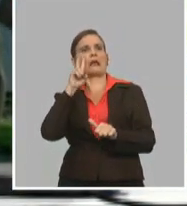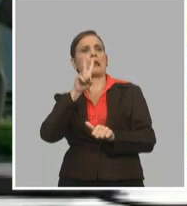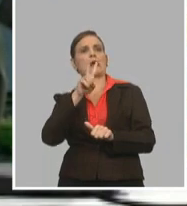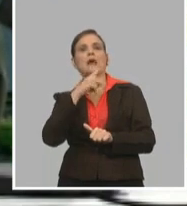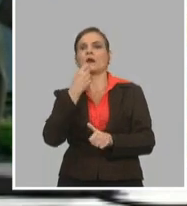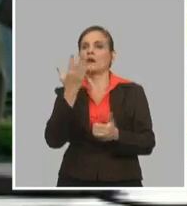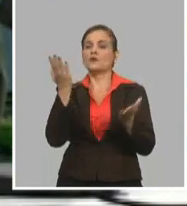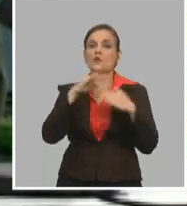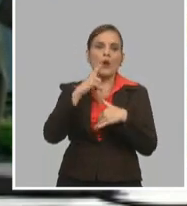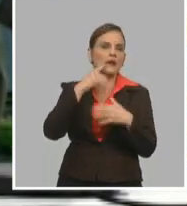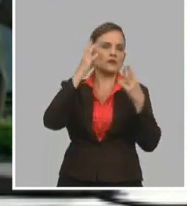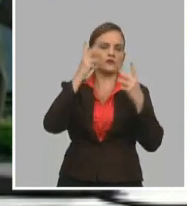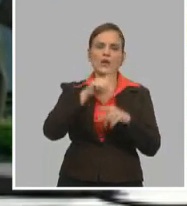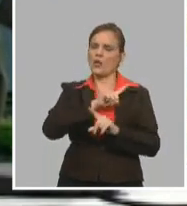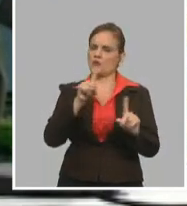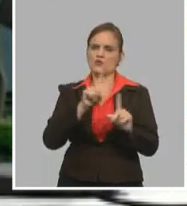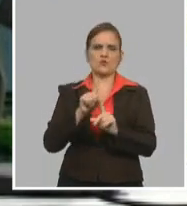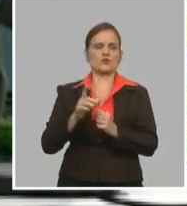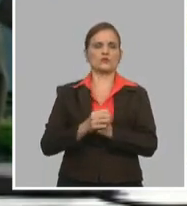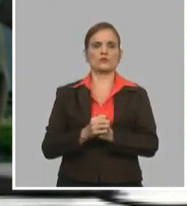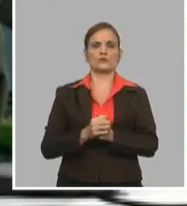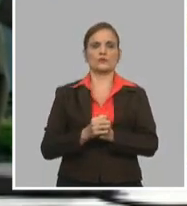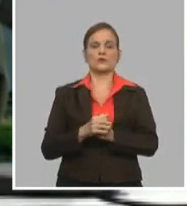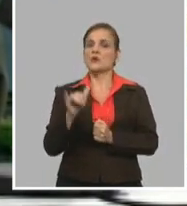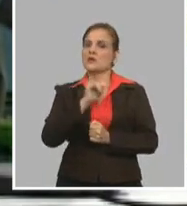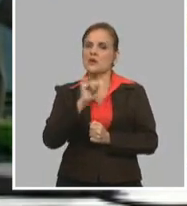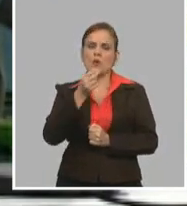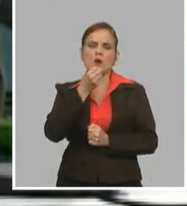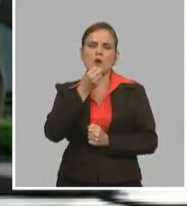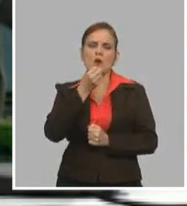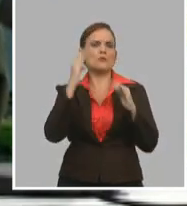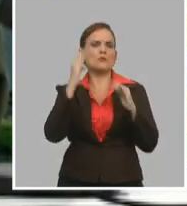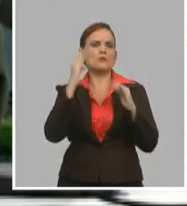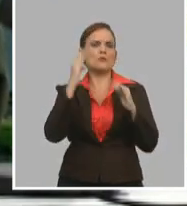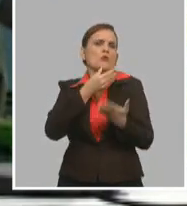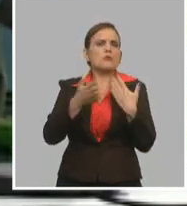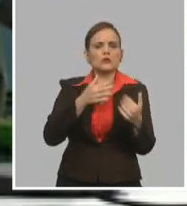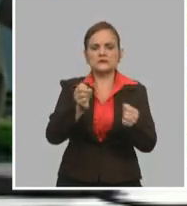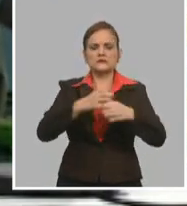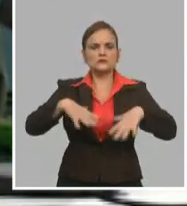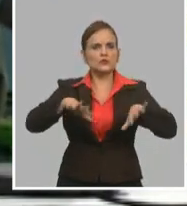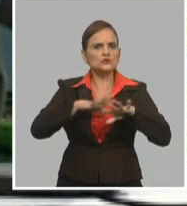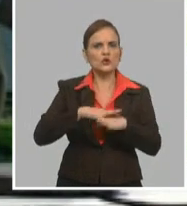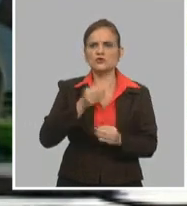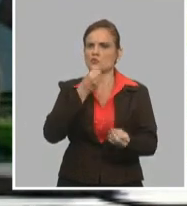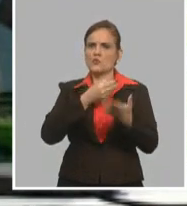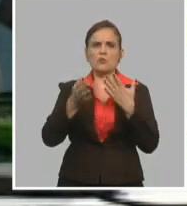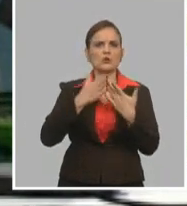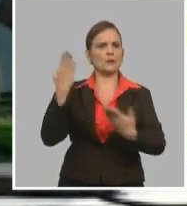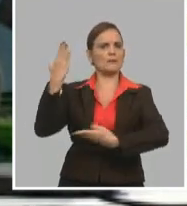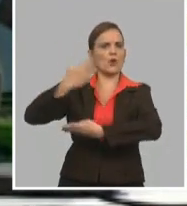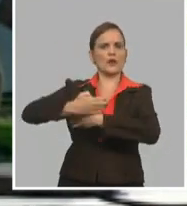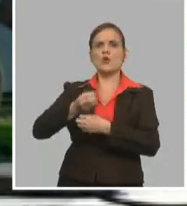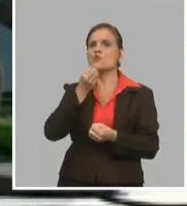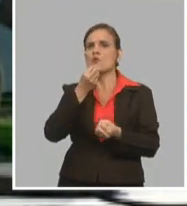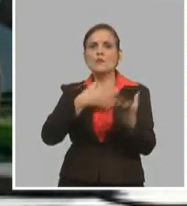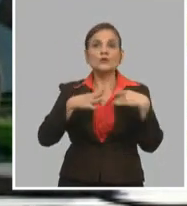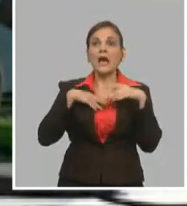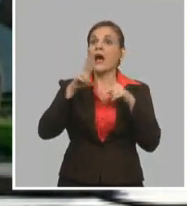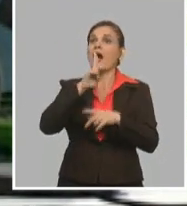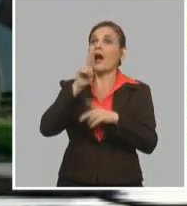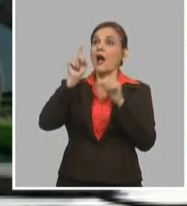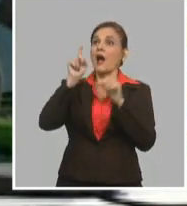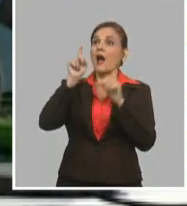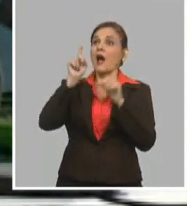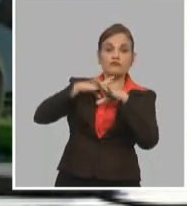potencialidades, aún y con toda esta circunstancia, aún con bloqueo, aún cuando hay escasez de agua, que nosotros podemos y